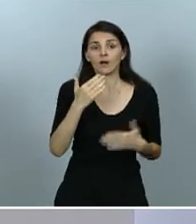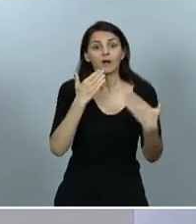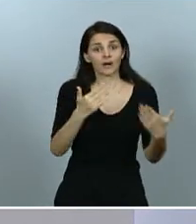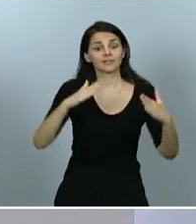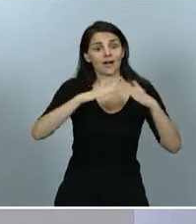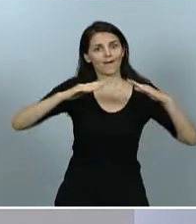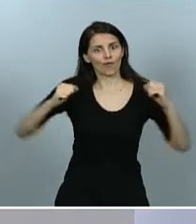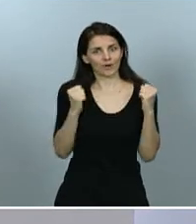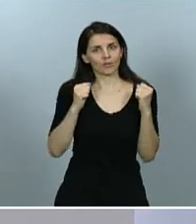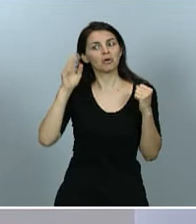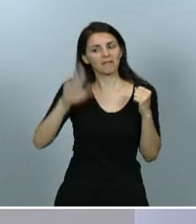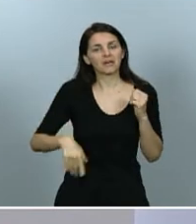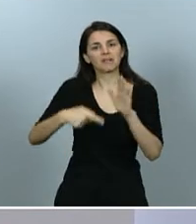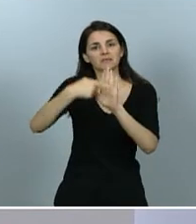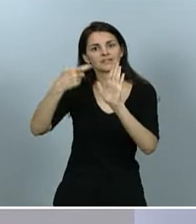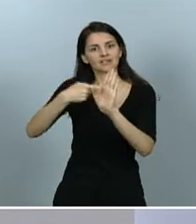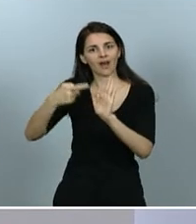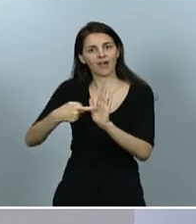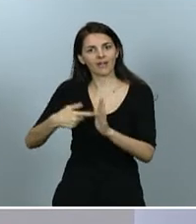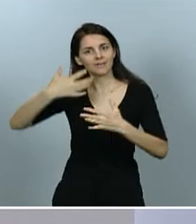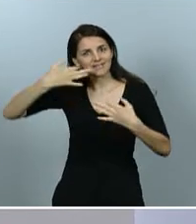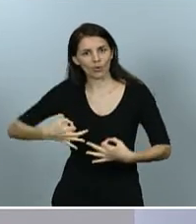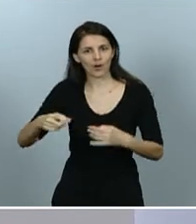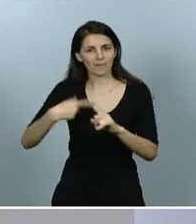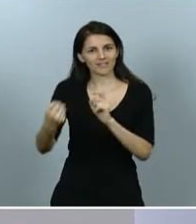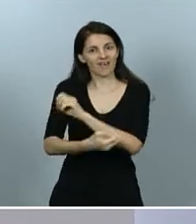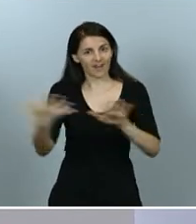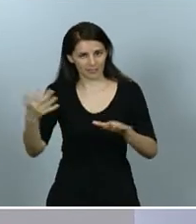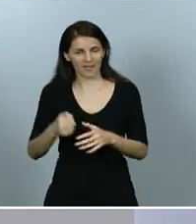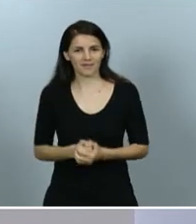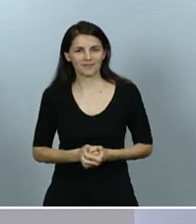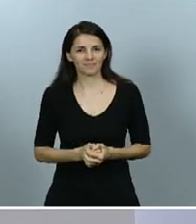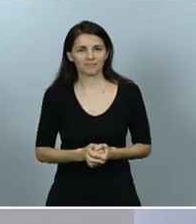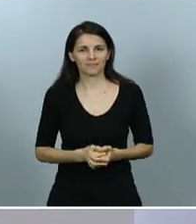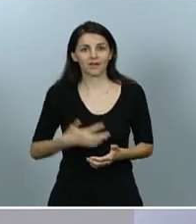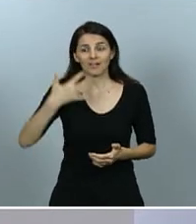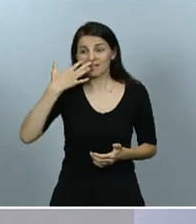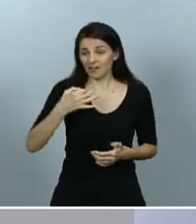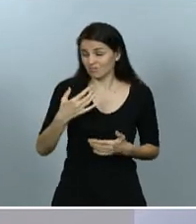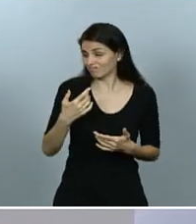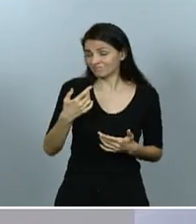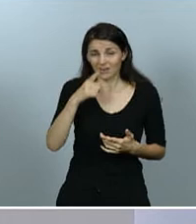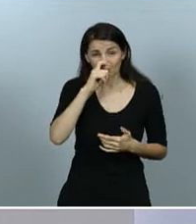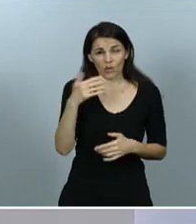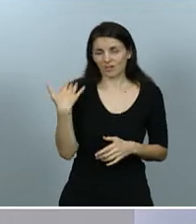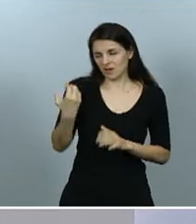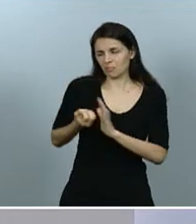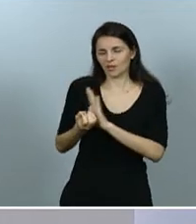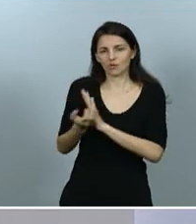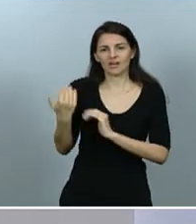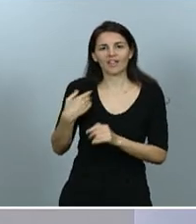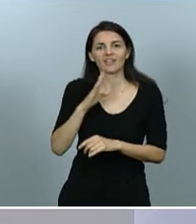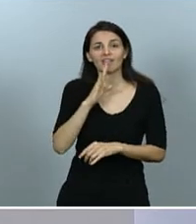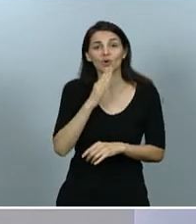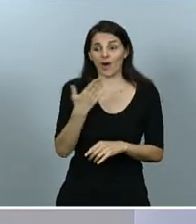desescalada más segura y más rápida. Recordaba antes la ministra portavoz que ya desde ayer un 48% de